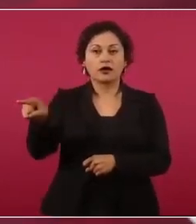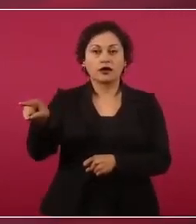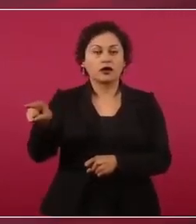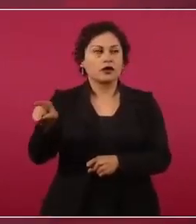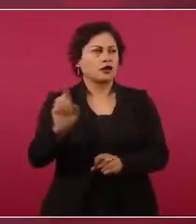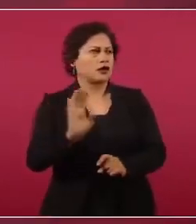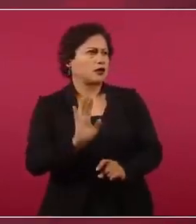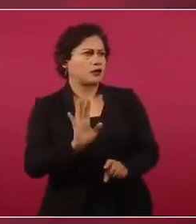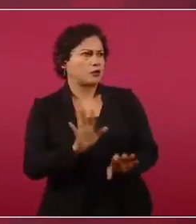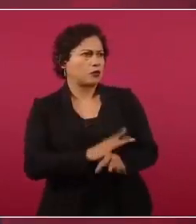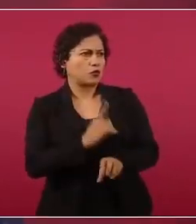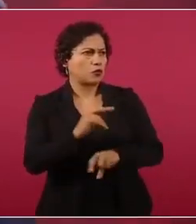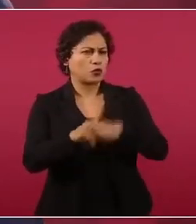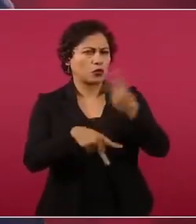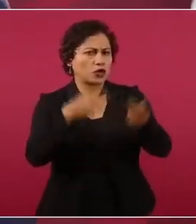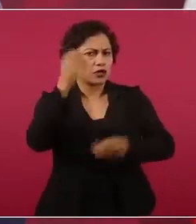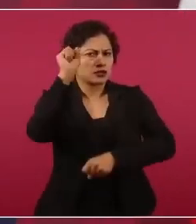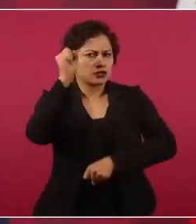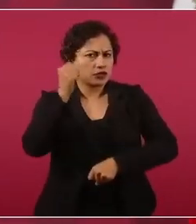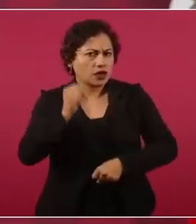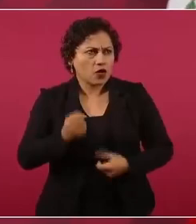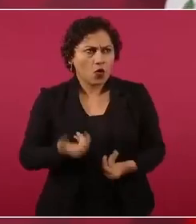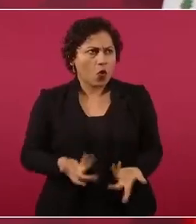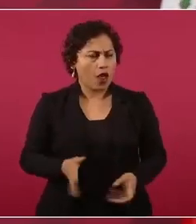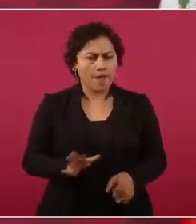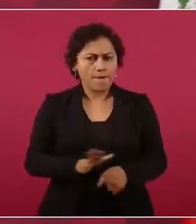Sinaloa, a Badiraguato?